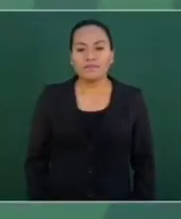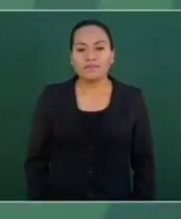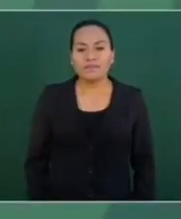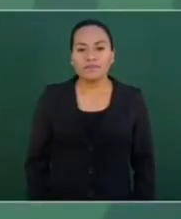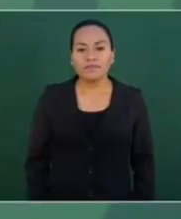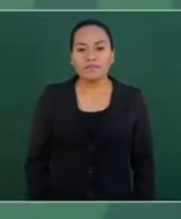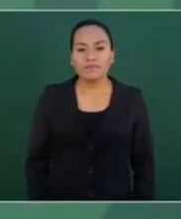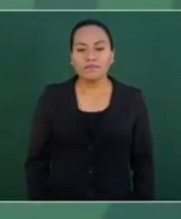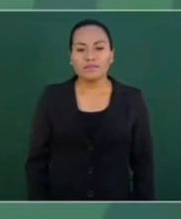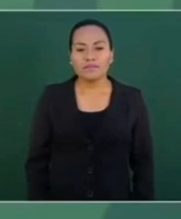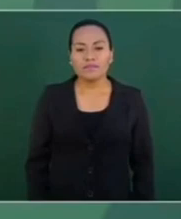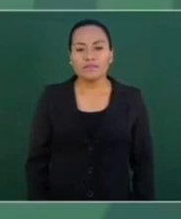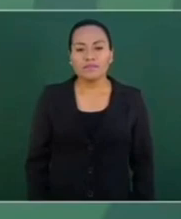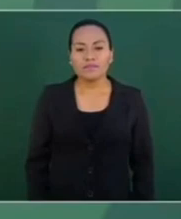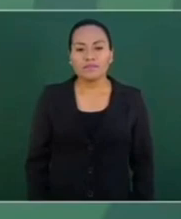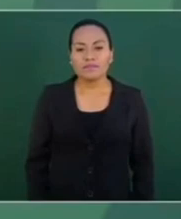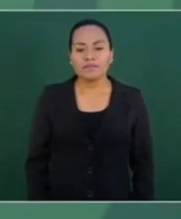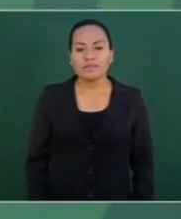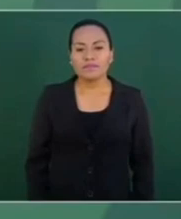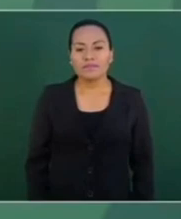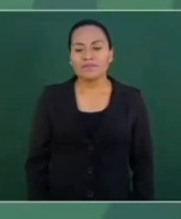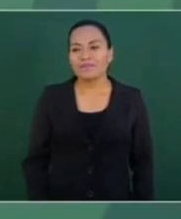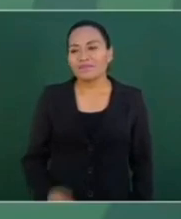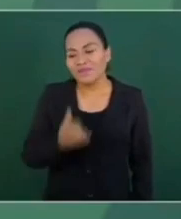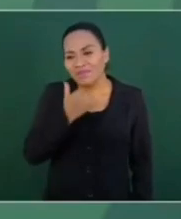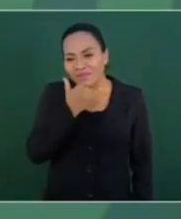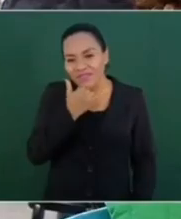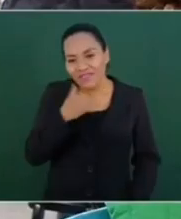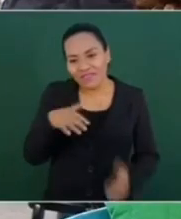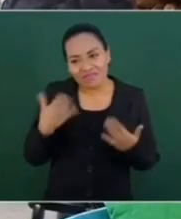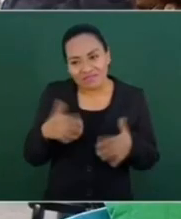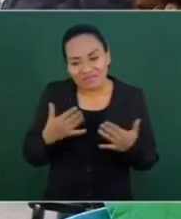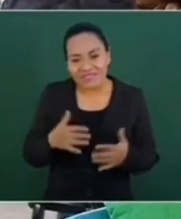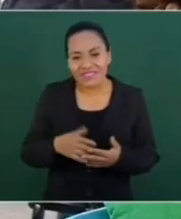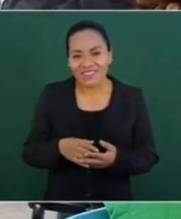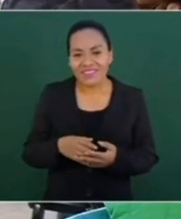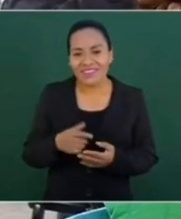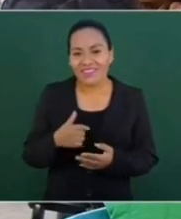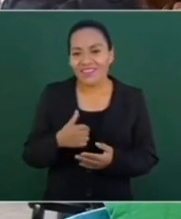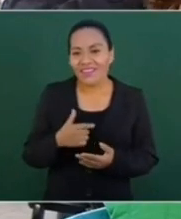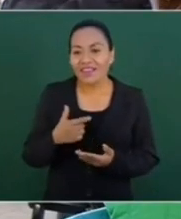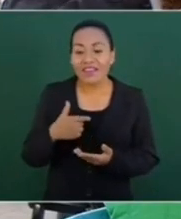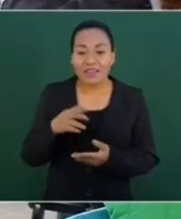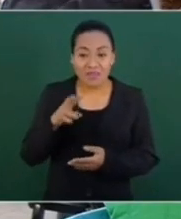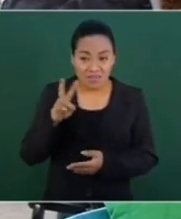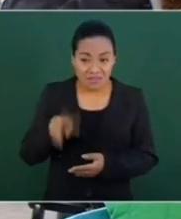hacer daño, pero de veras que